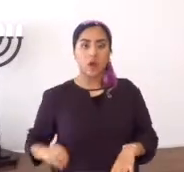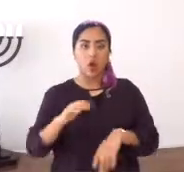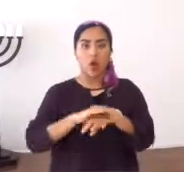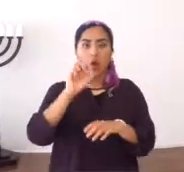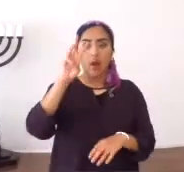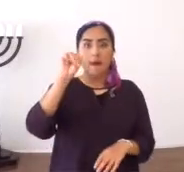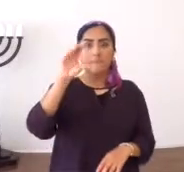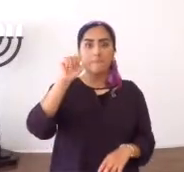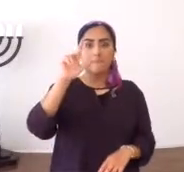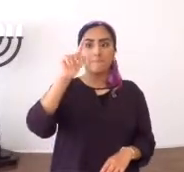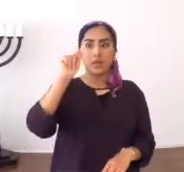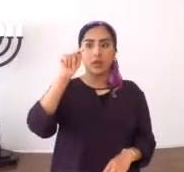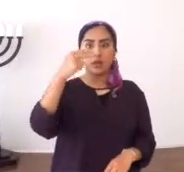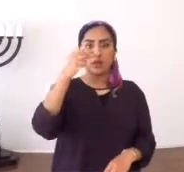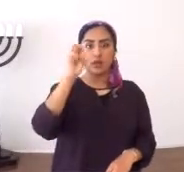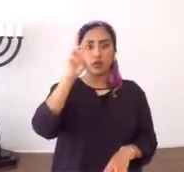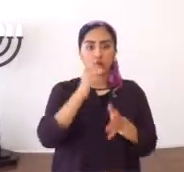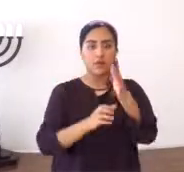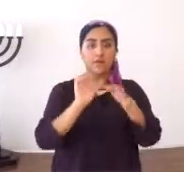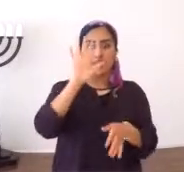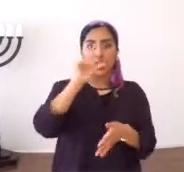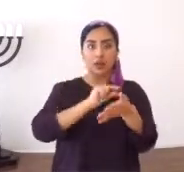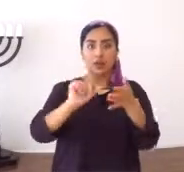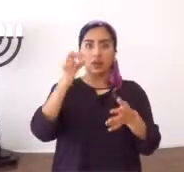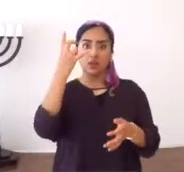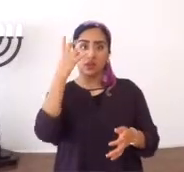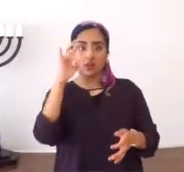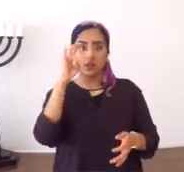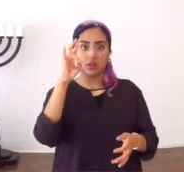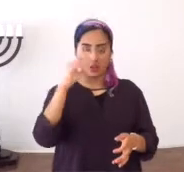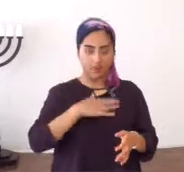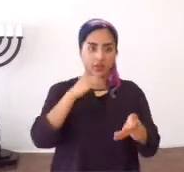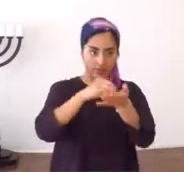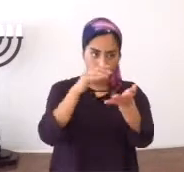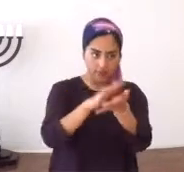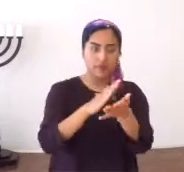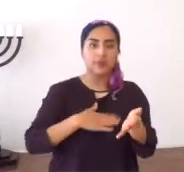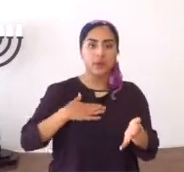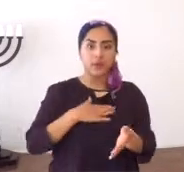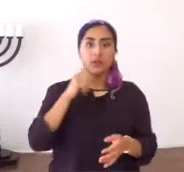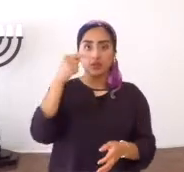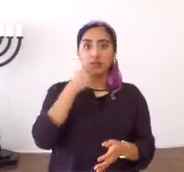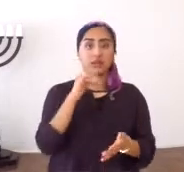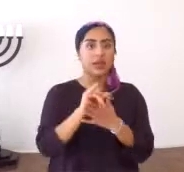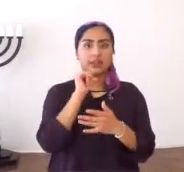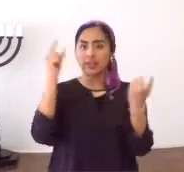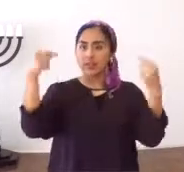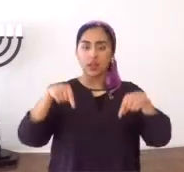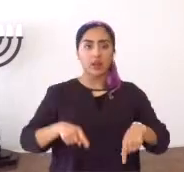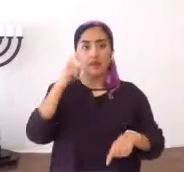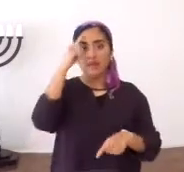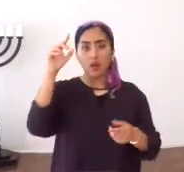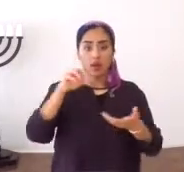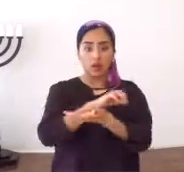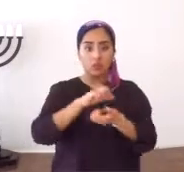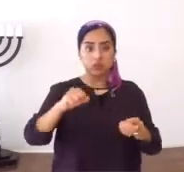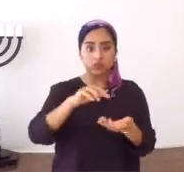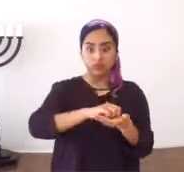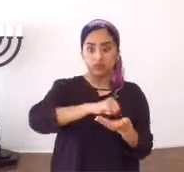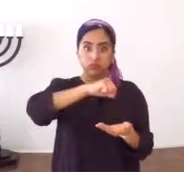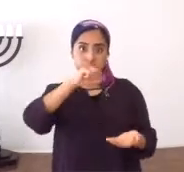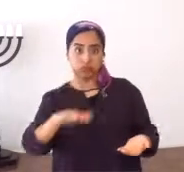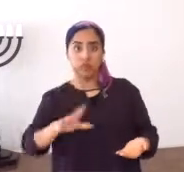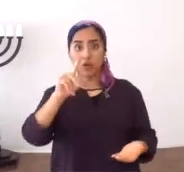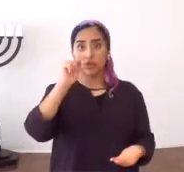porque, ya eso, ha más, ya que en Matillahu, en Mateo 5, 17, 5, 17, anótelo usted, dice que él no